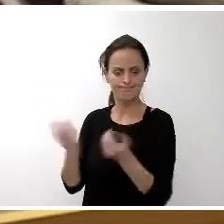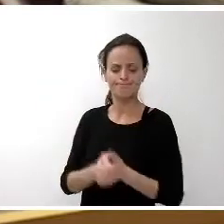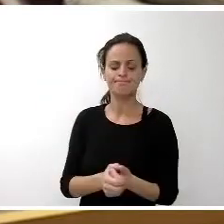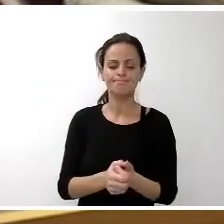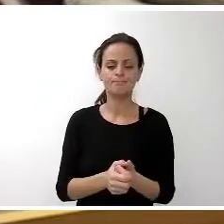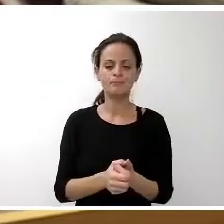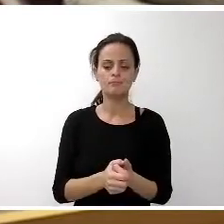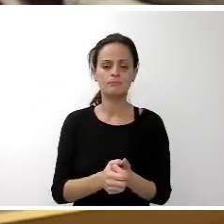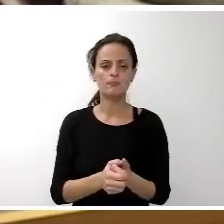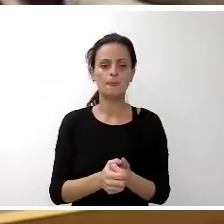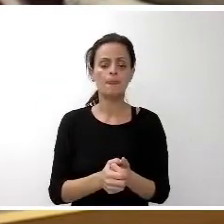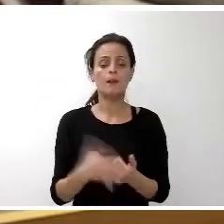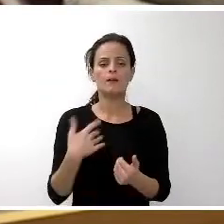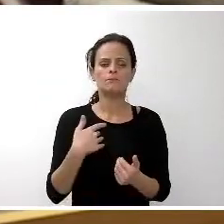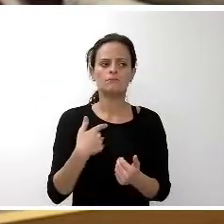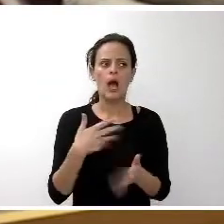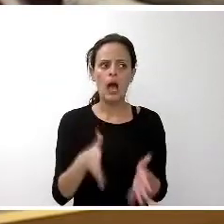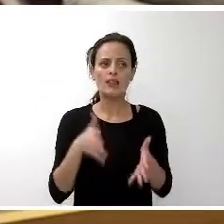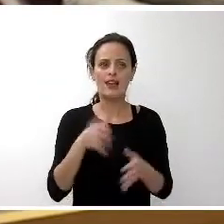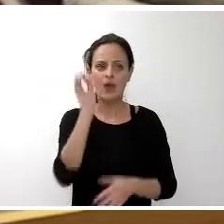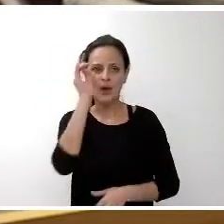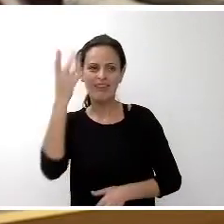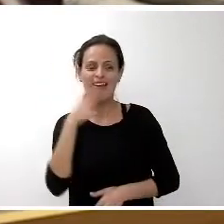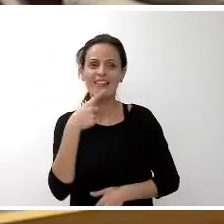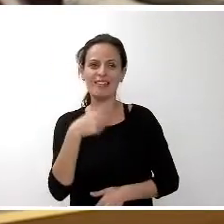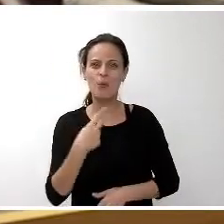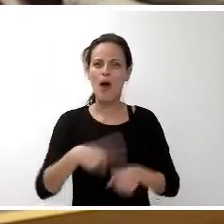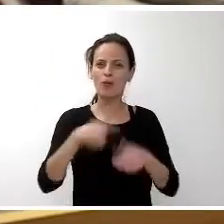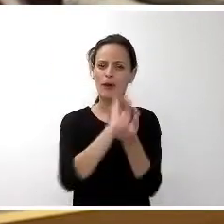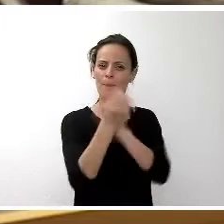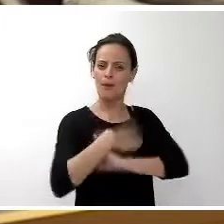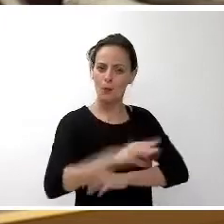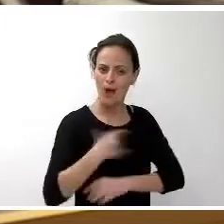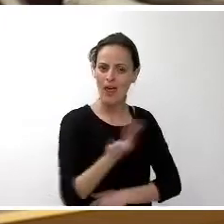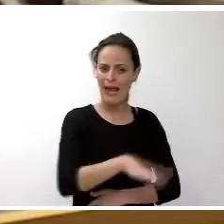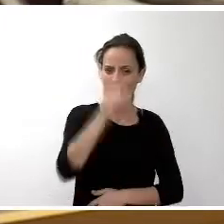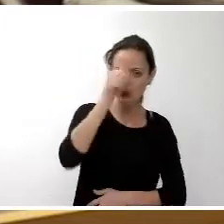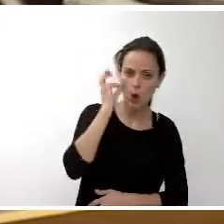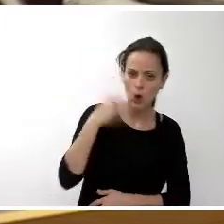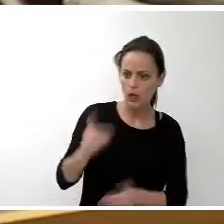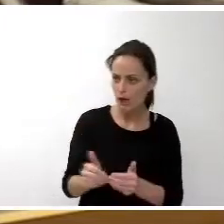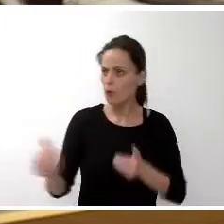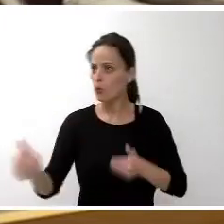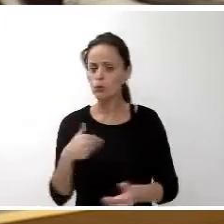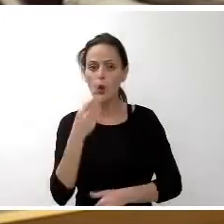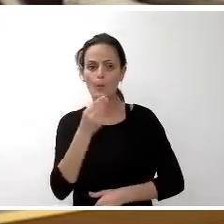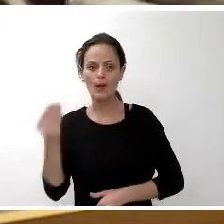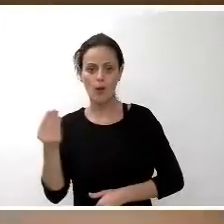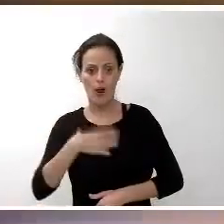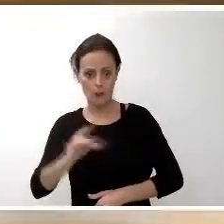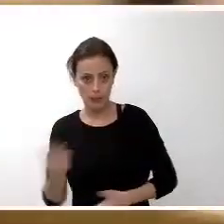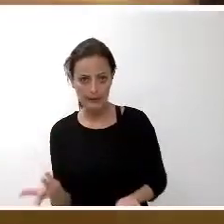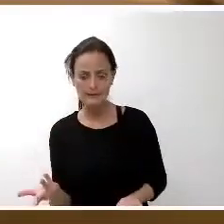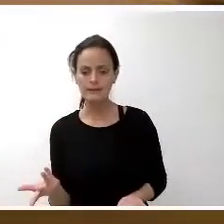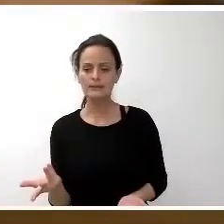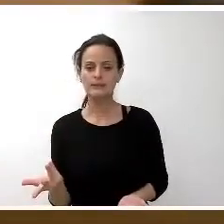Nos ha encantado la idea que has planteado de que se pueden cambiar las cosas y que las niñas y los niños pueden mejorar el futuro todos esos problemas que ustedes señalaron.